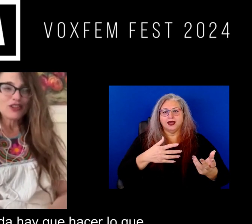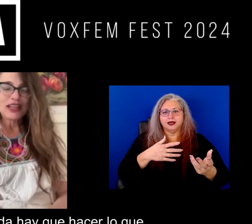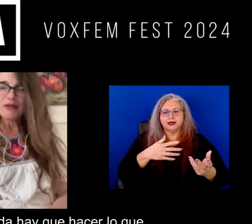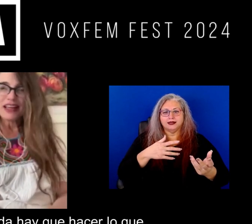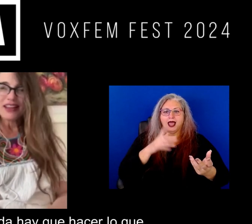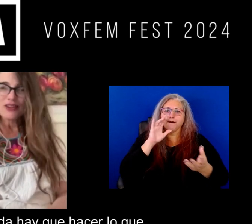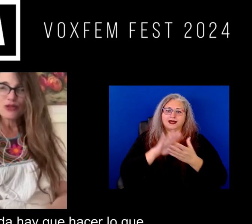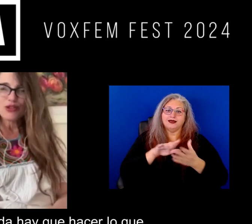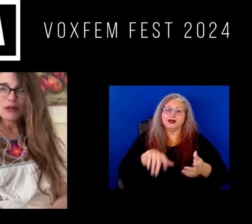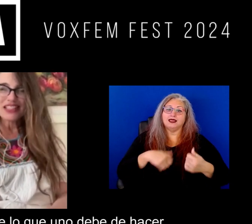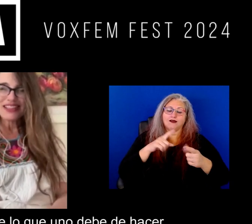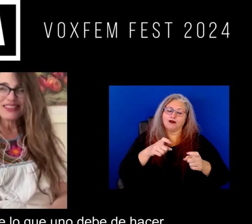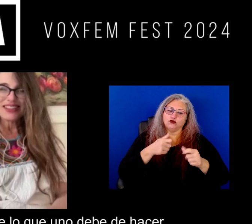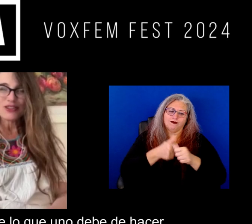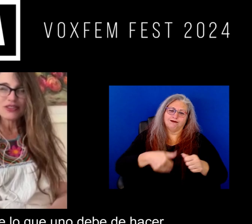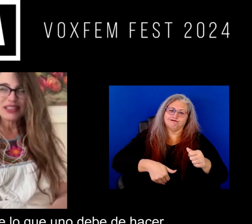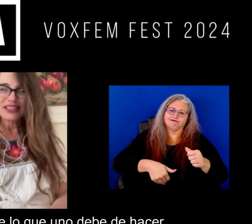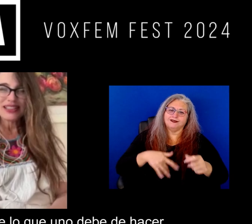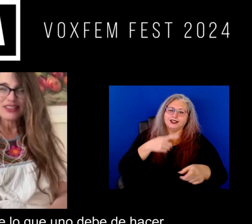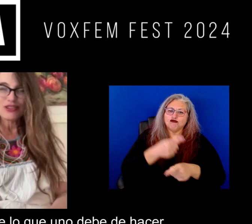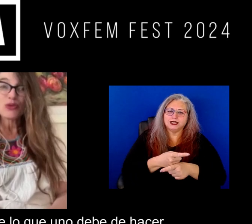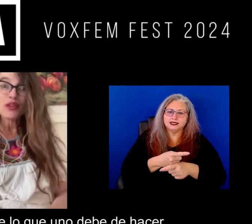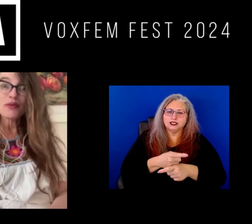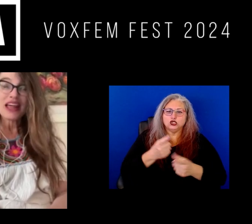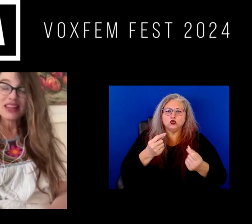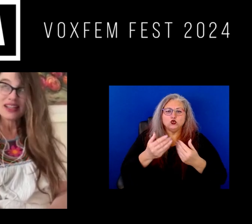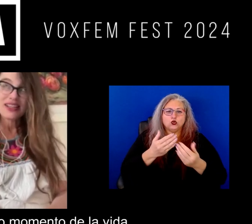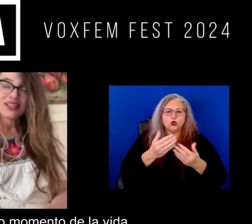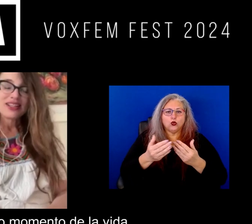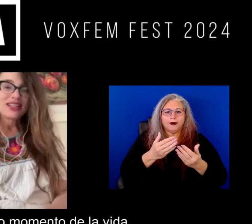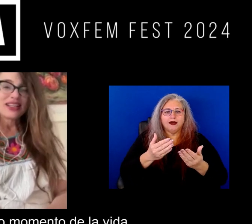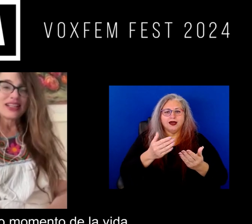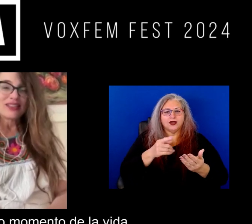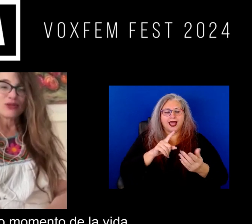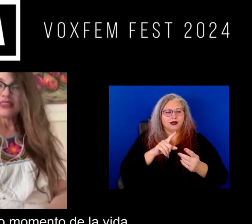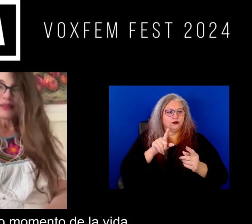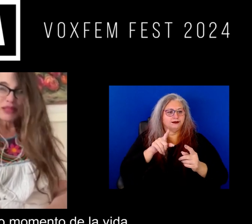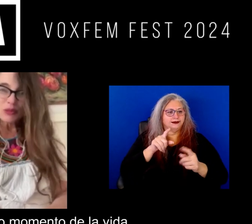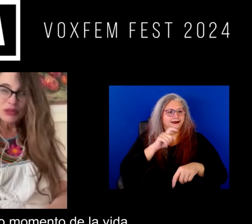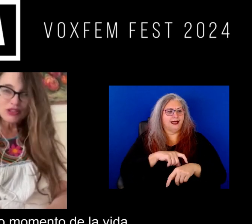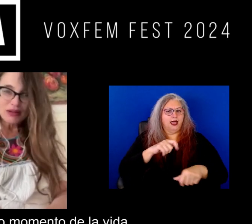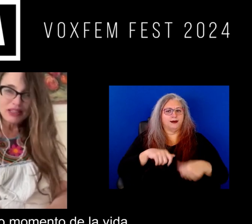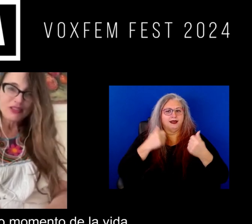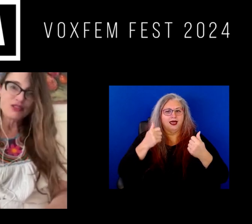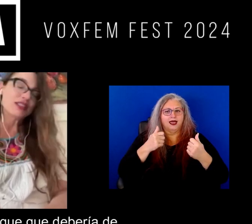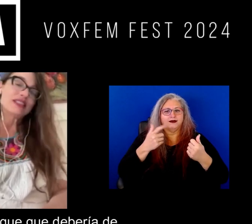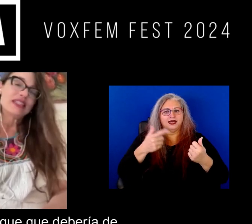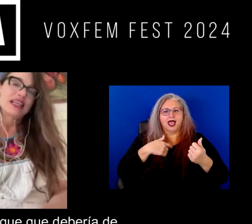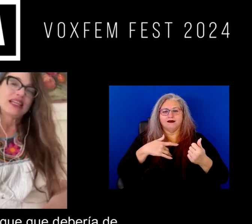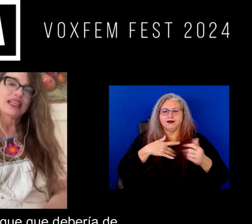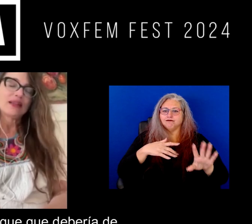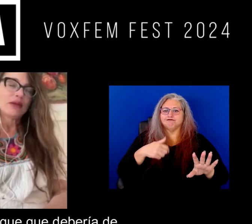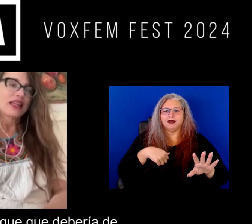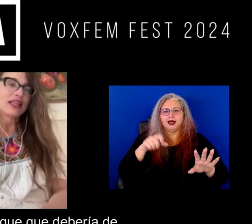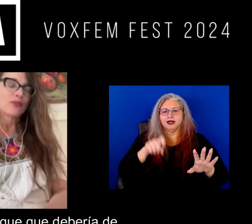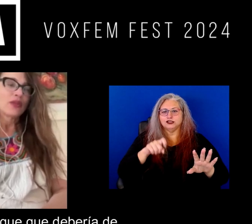pues yo creo que en la vida hay que hacer lo que uno debe de sentir ¿no? que lo que uno debe de hacer en un determinado momento de la vida entonces sentí